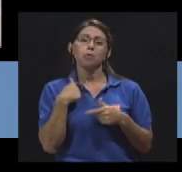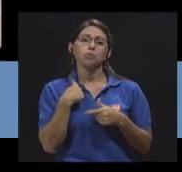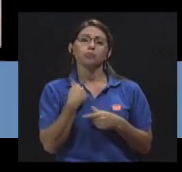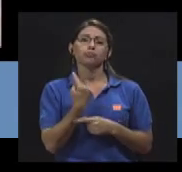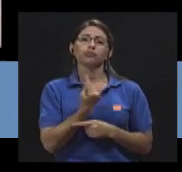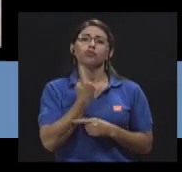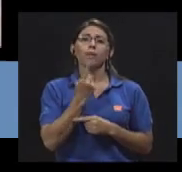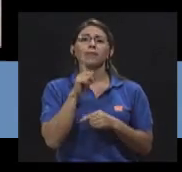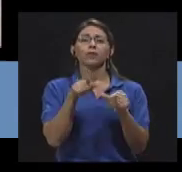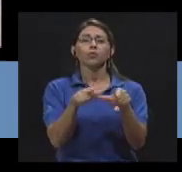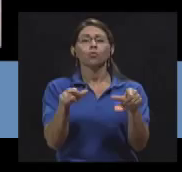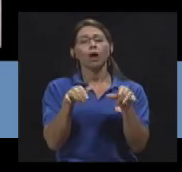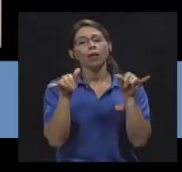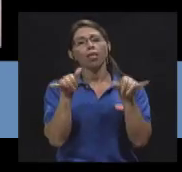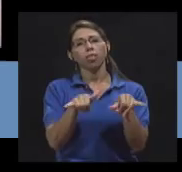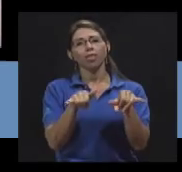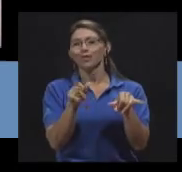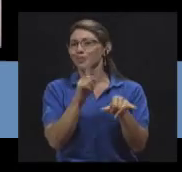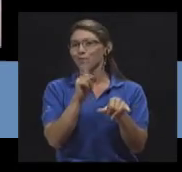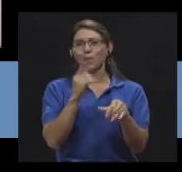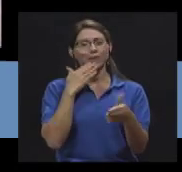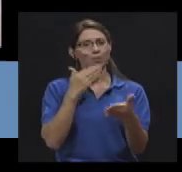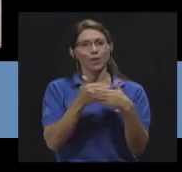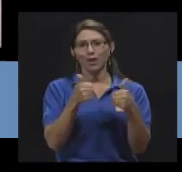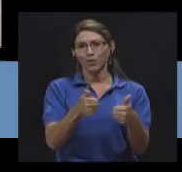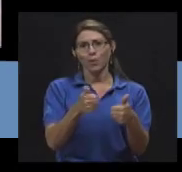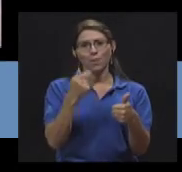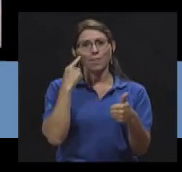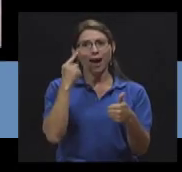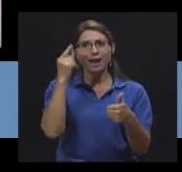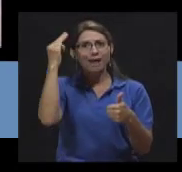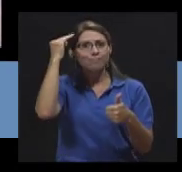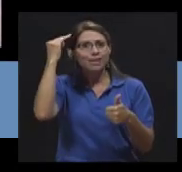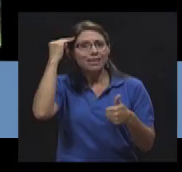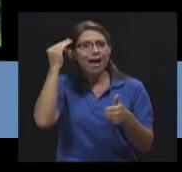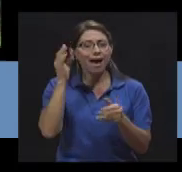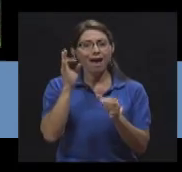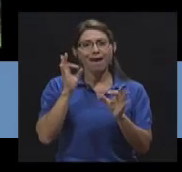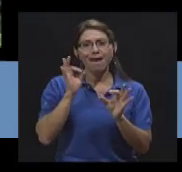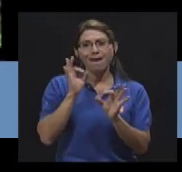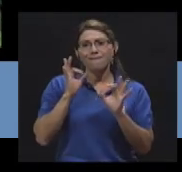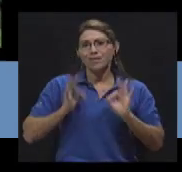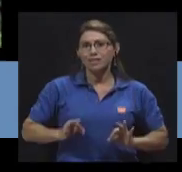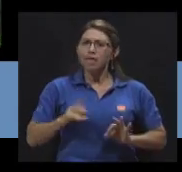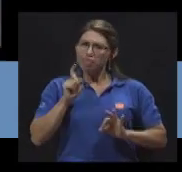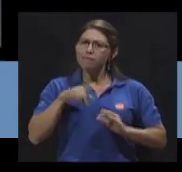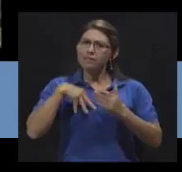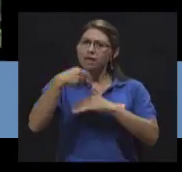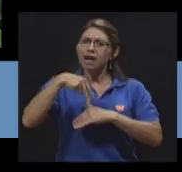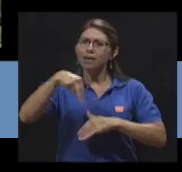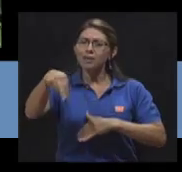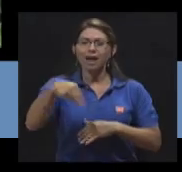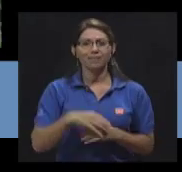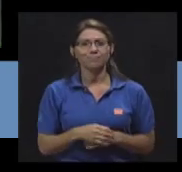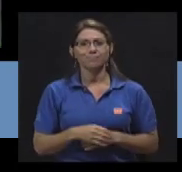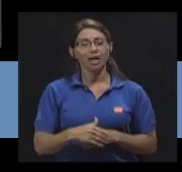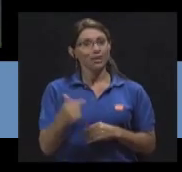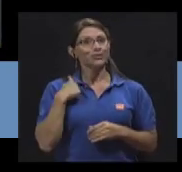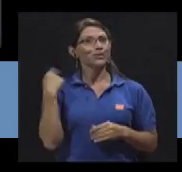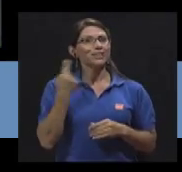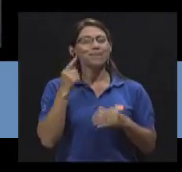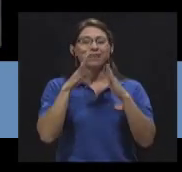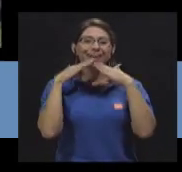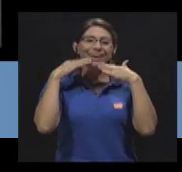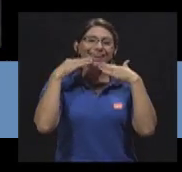permanecer bien física y psicológicamente, salir a caminar. Siempre me dicen más bien que vivo muy feliz, que siempre vivo